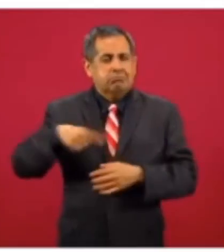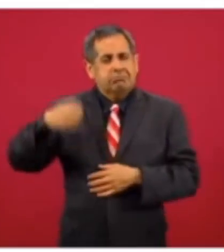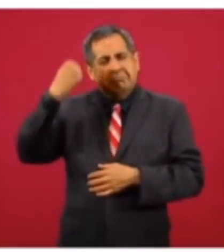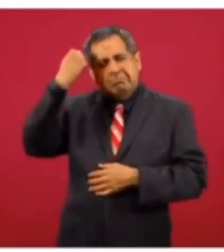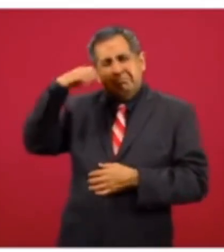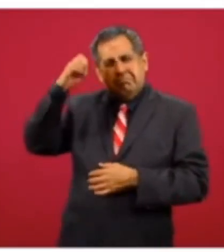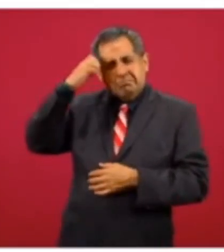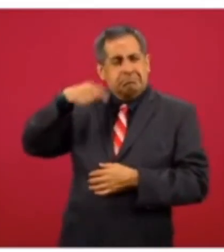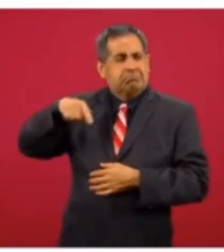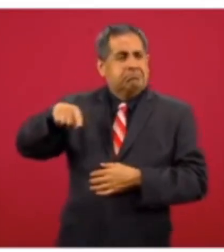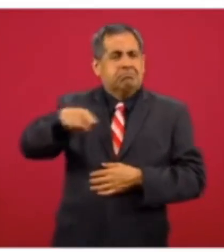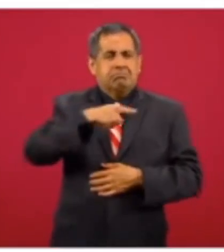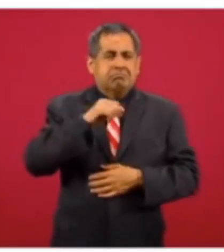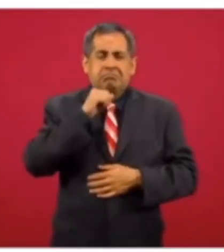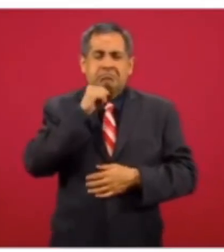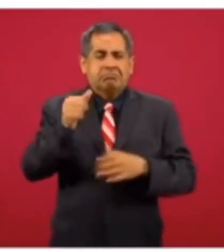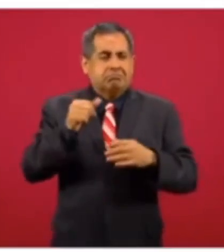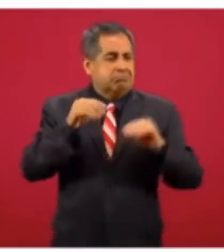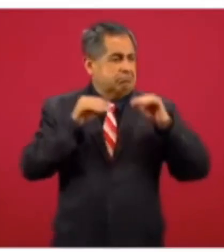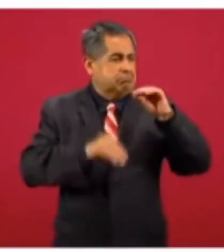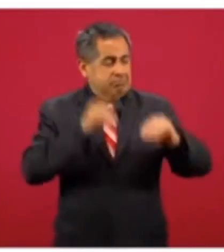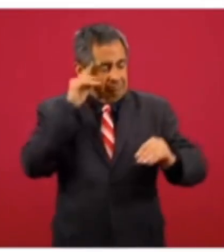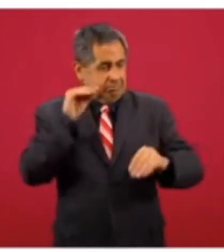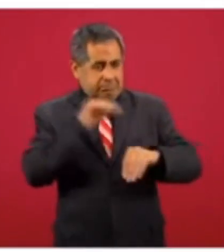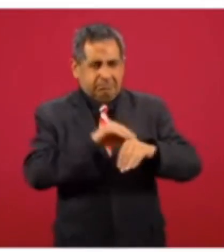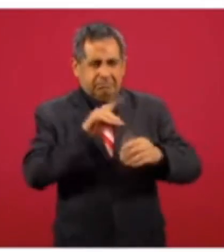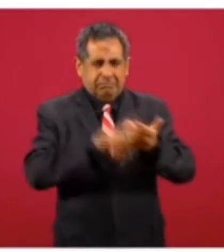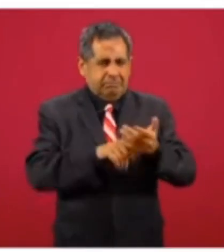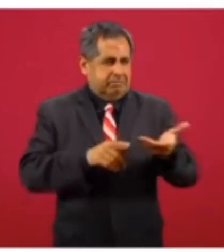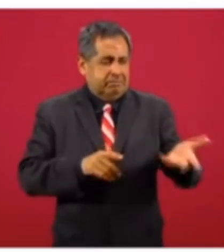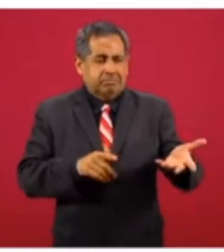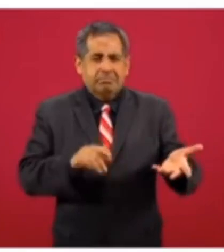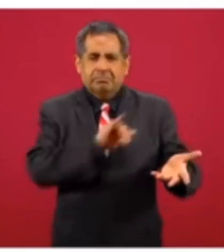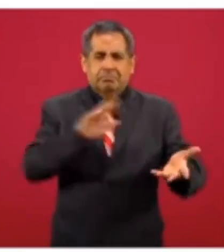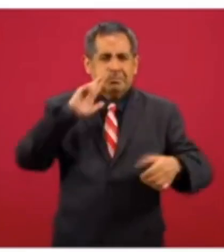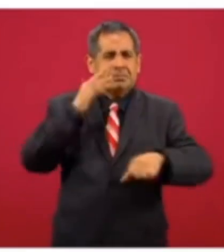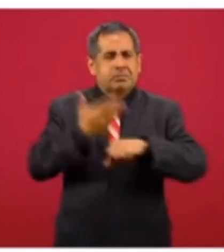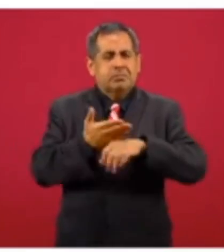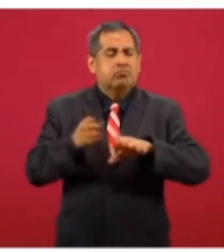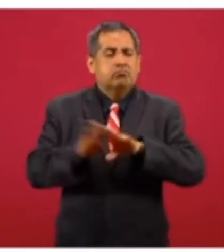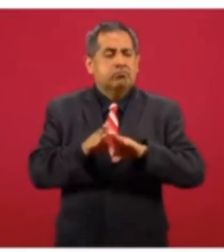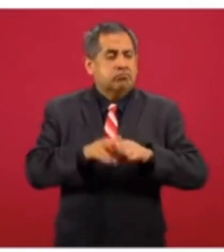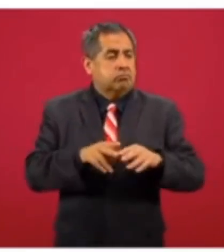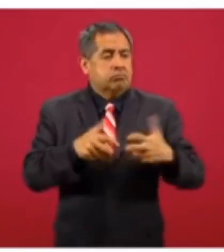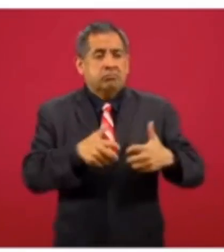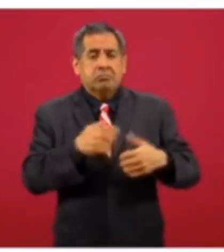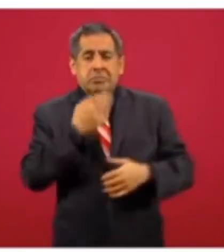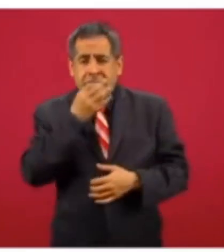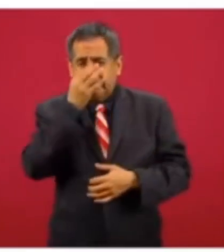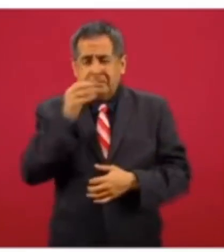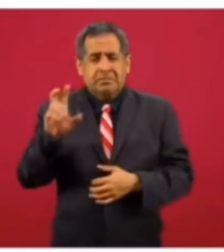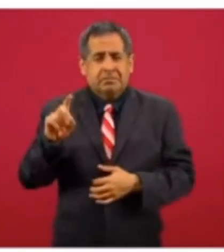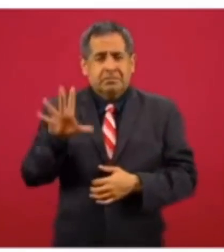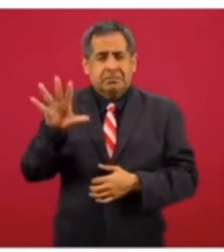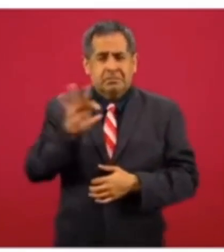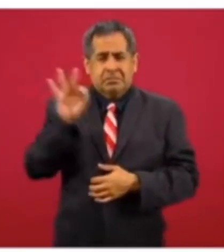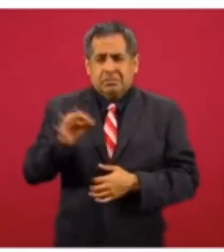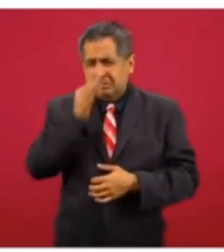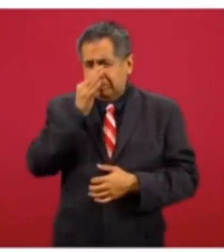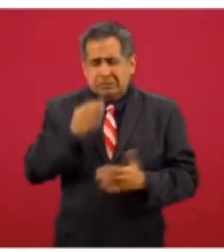de las empresas que los instalaron y con irresponsabilidad sólo funcionan el treinta y cinco por ciento